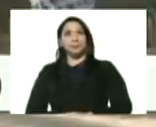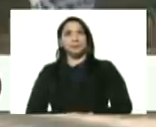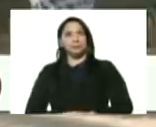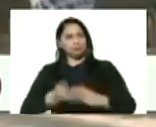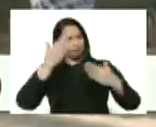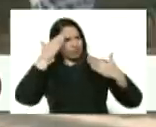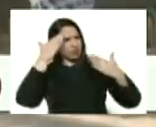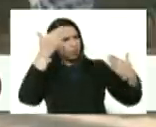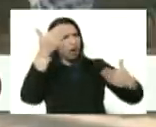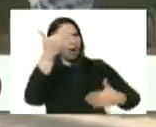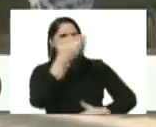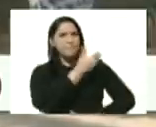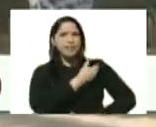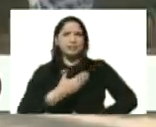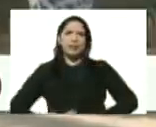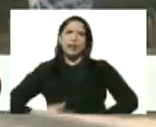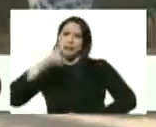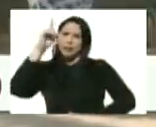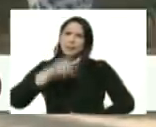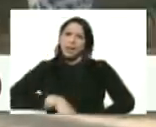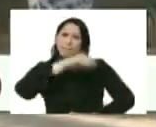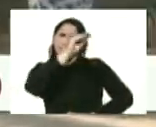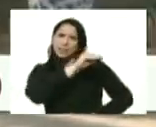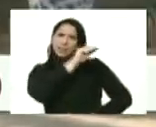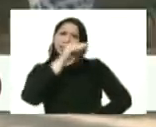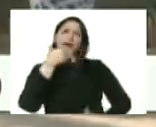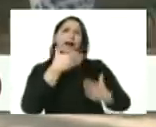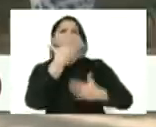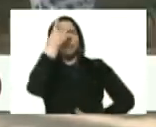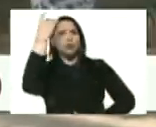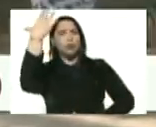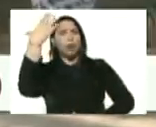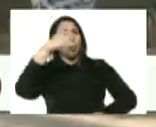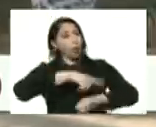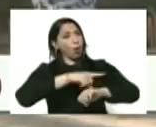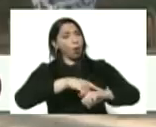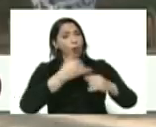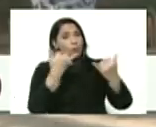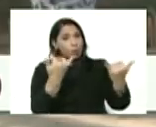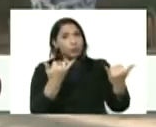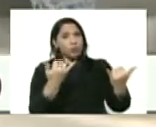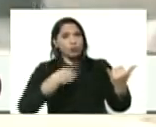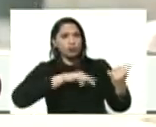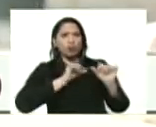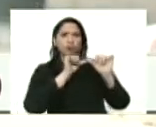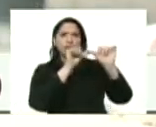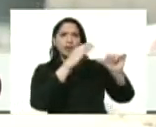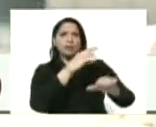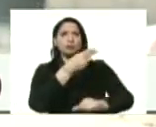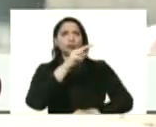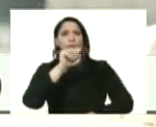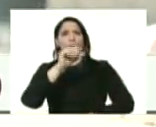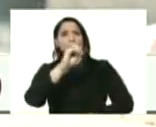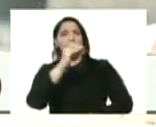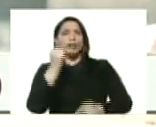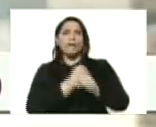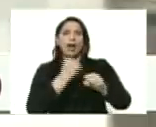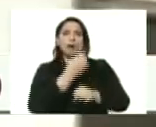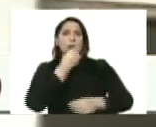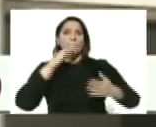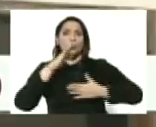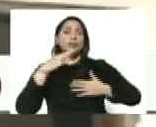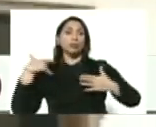saludarle presidente también bendecirle gracias a Dios y en hora buena seguimos en Chuao trabajando los compromisos se vienen